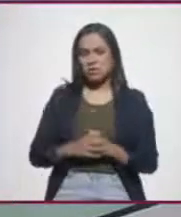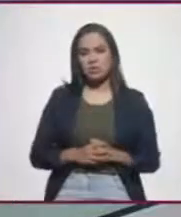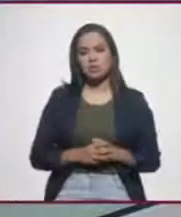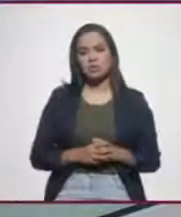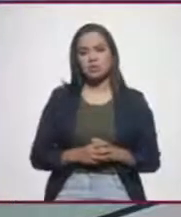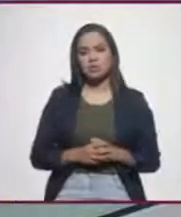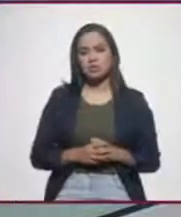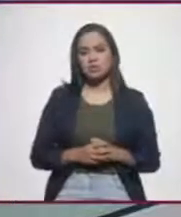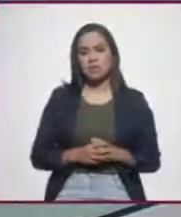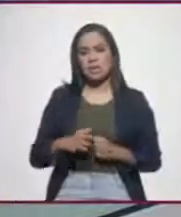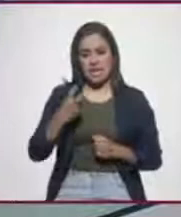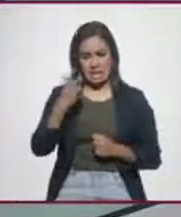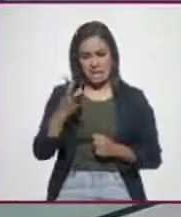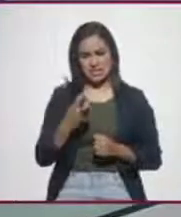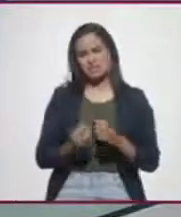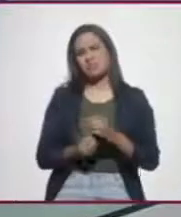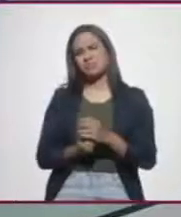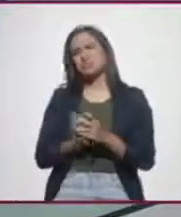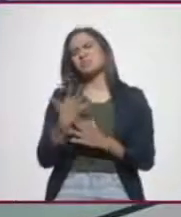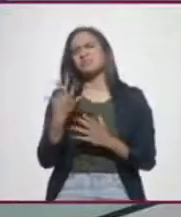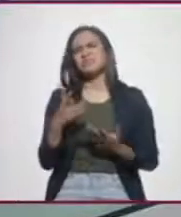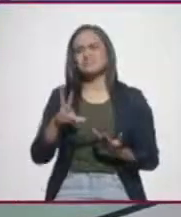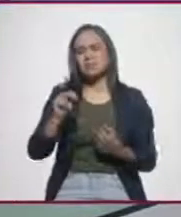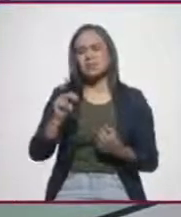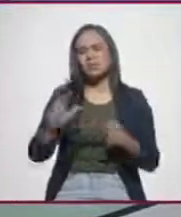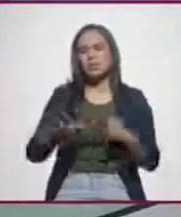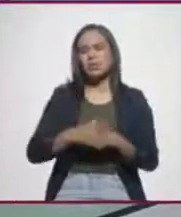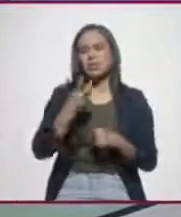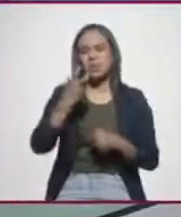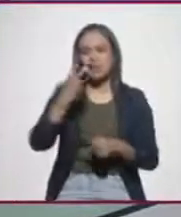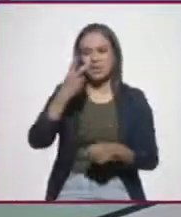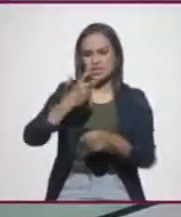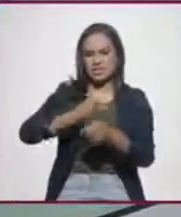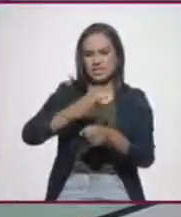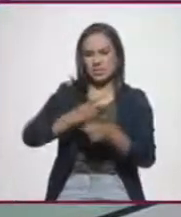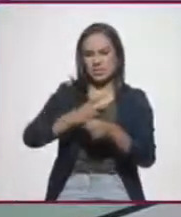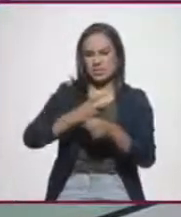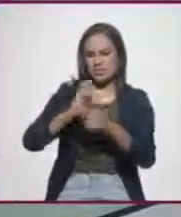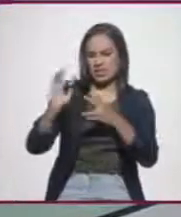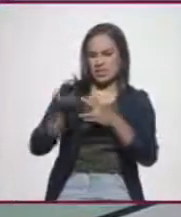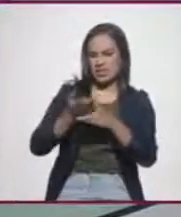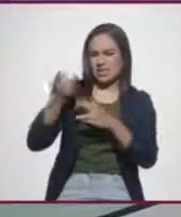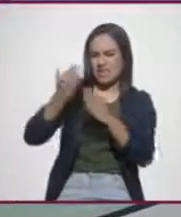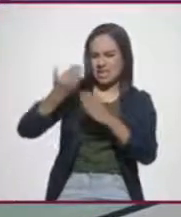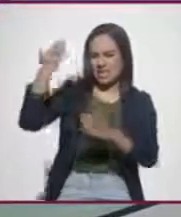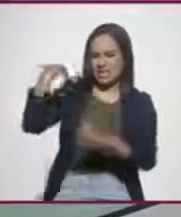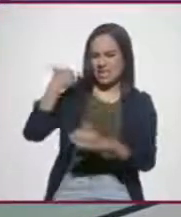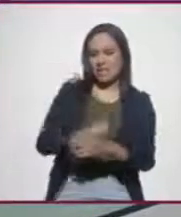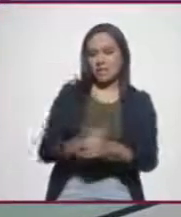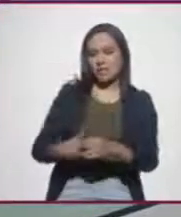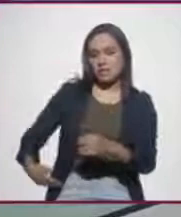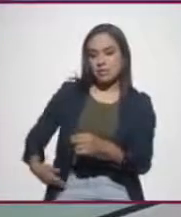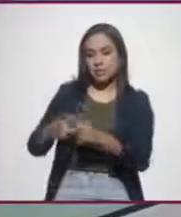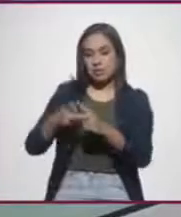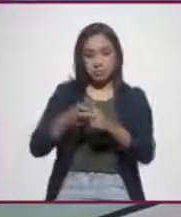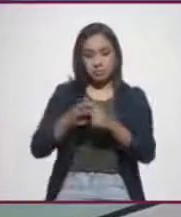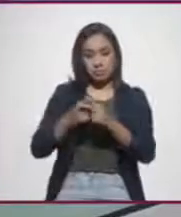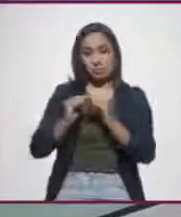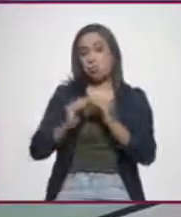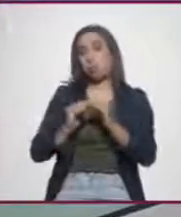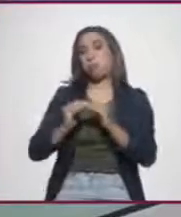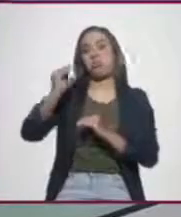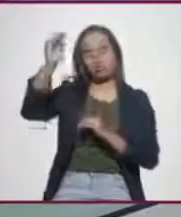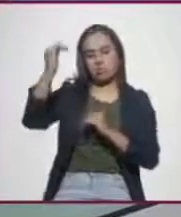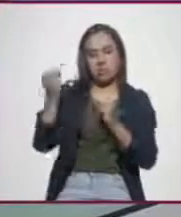una novedad, porque básicamente en la segunda mitad de la administración anterior, nuestros índices se dispararon. dispararon.